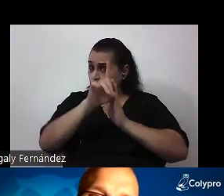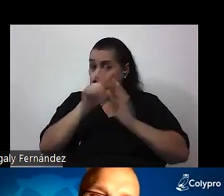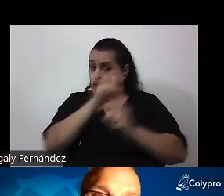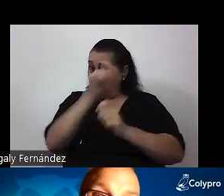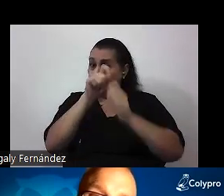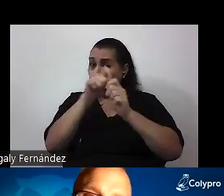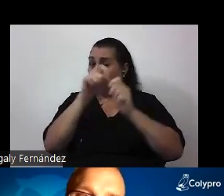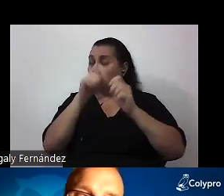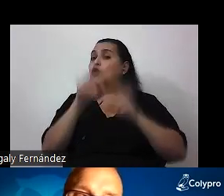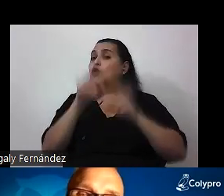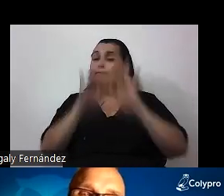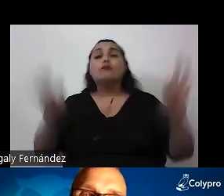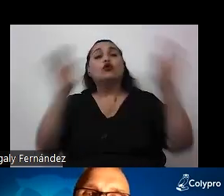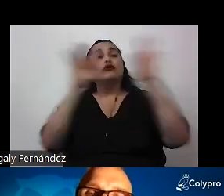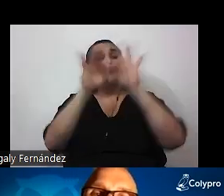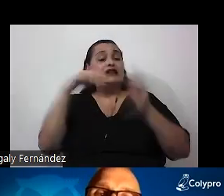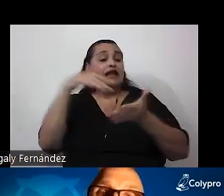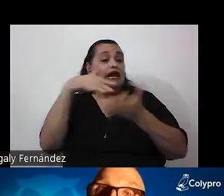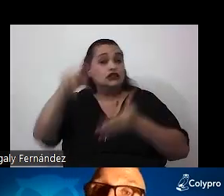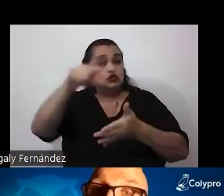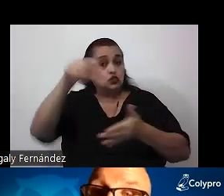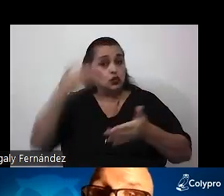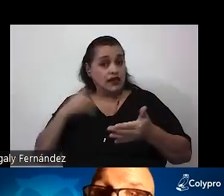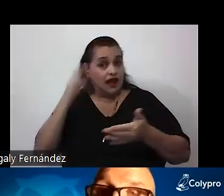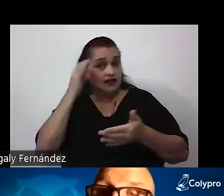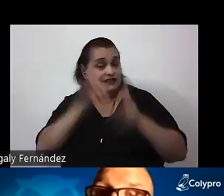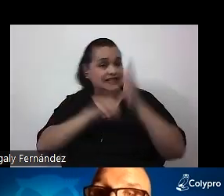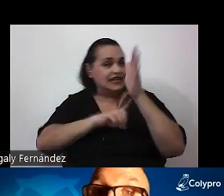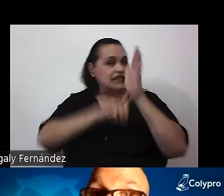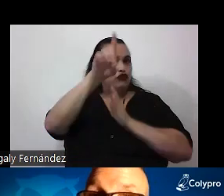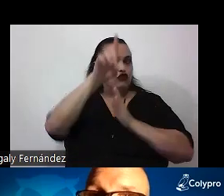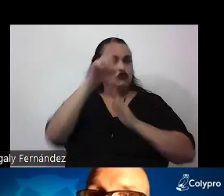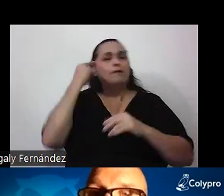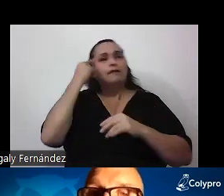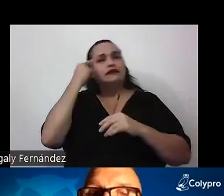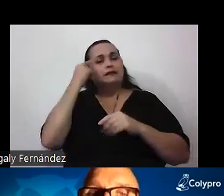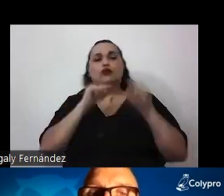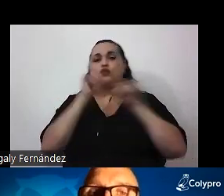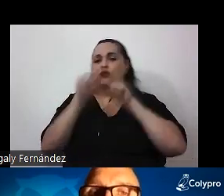para que los y las estudiantes desarrollen su pensamiento crítico.